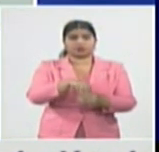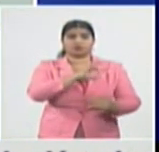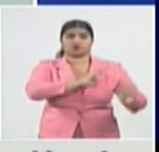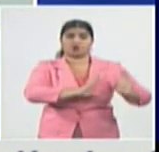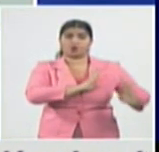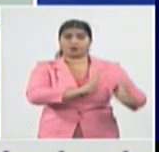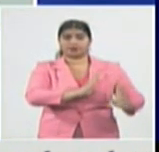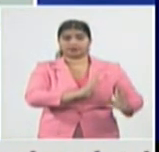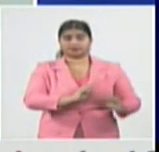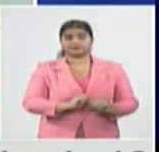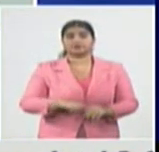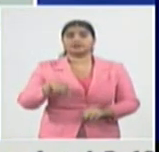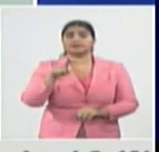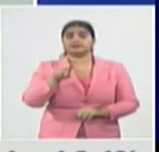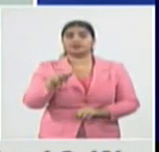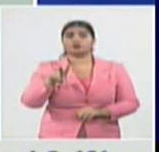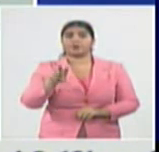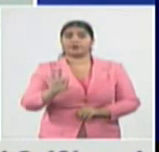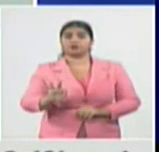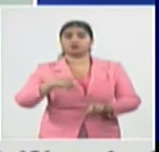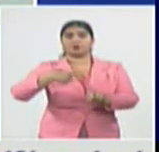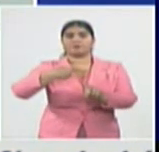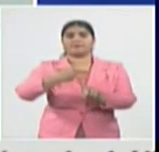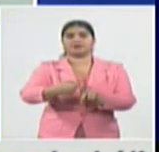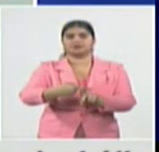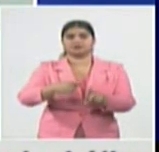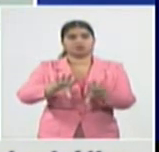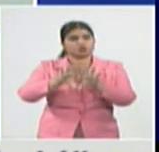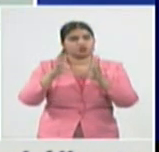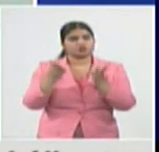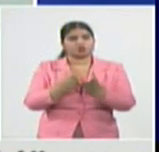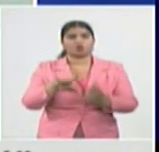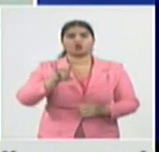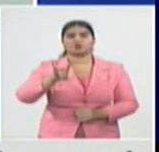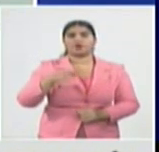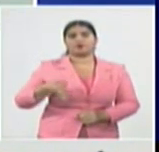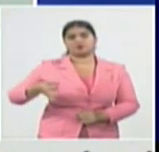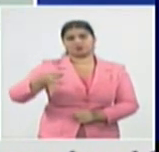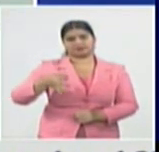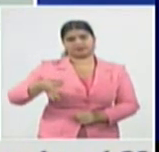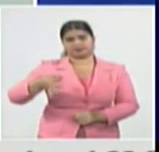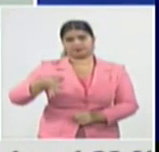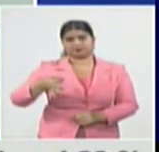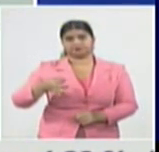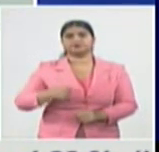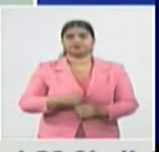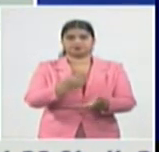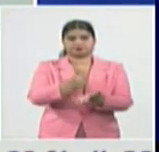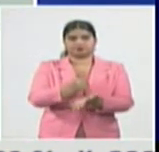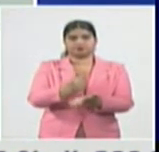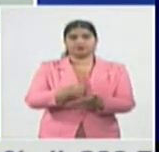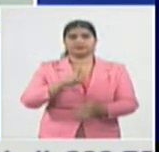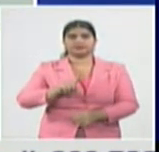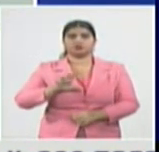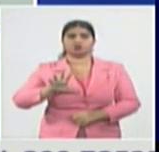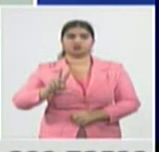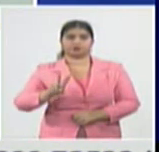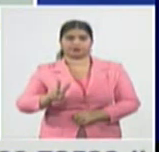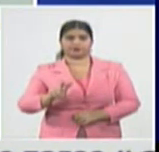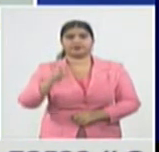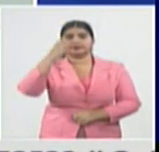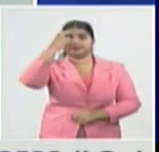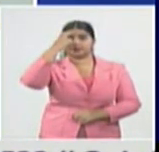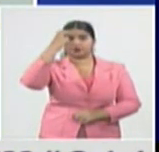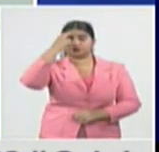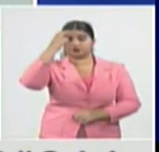casos más, en sus nueve municipios, Santiago de Cuba, con 152 casos positivos, segundo frente, con